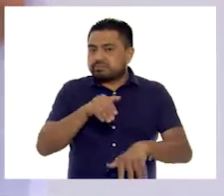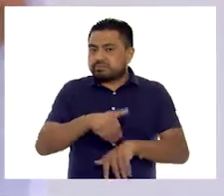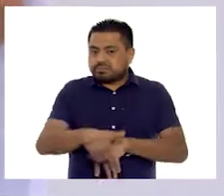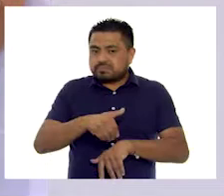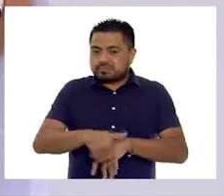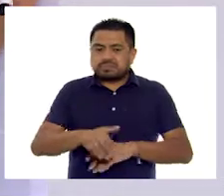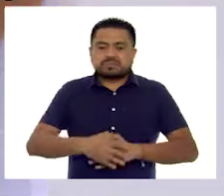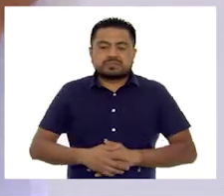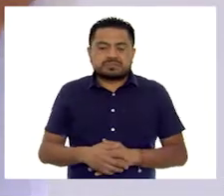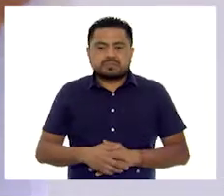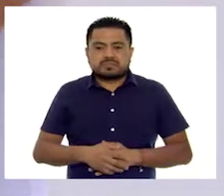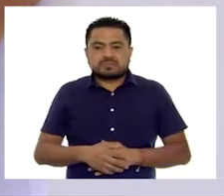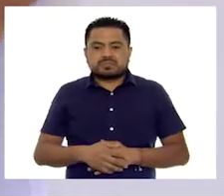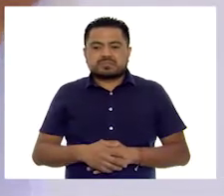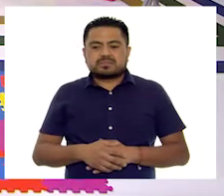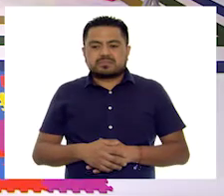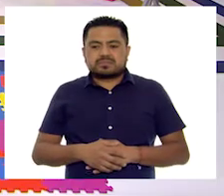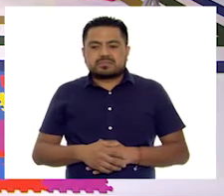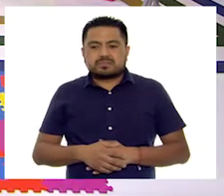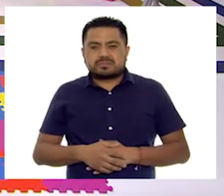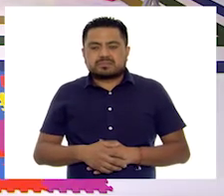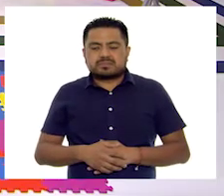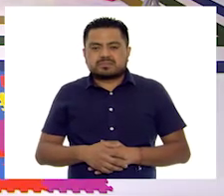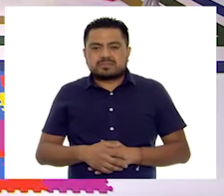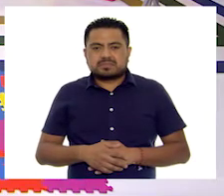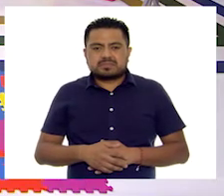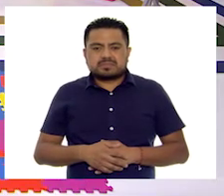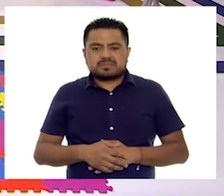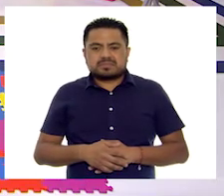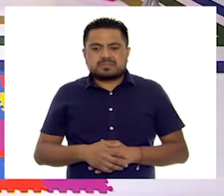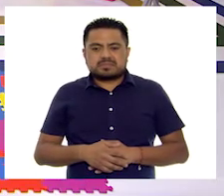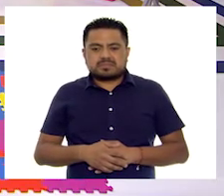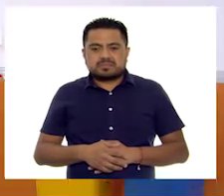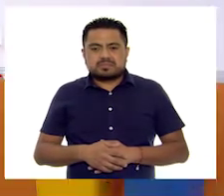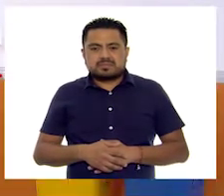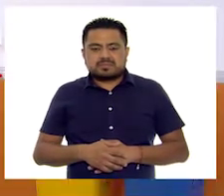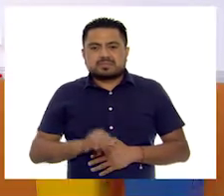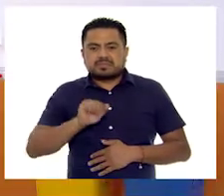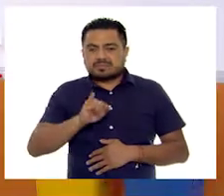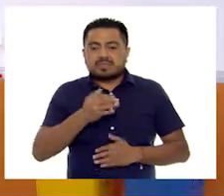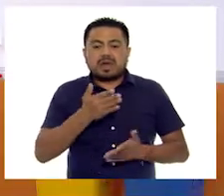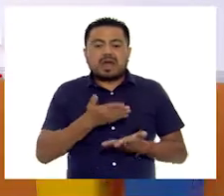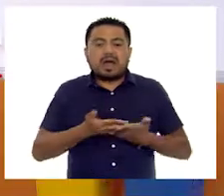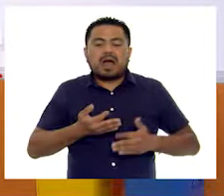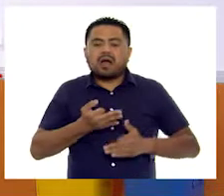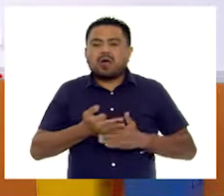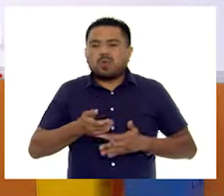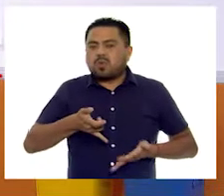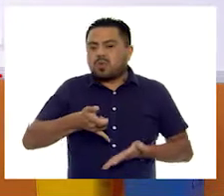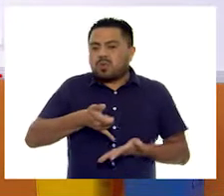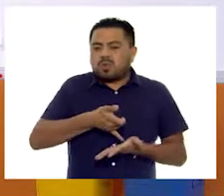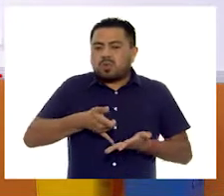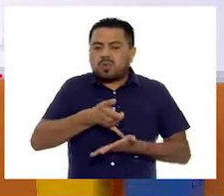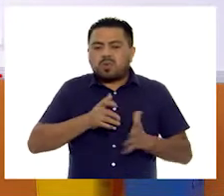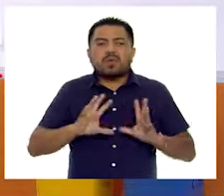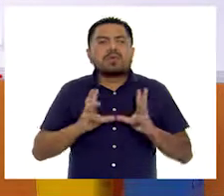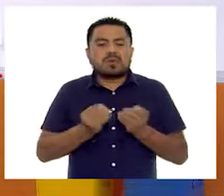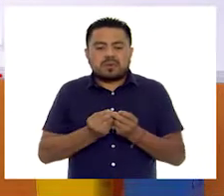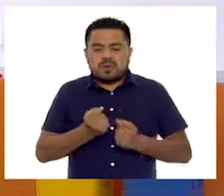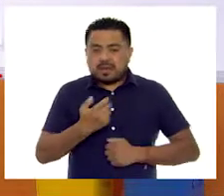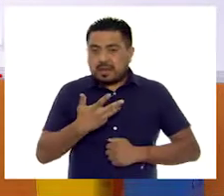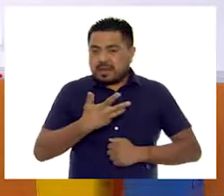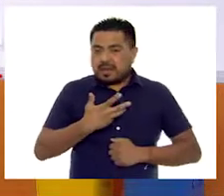diecinueve. Y vamos con jugos. Tenemos